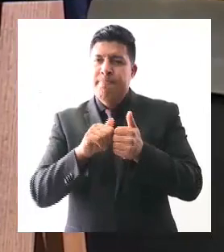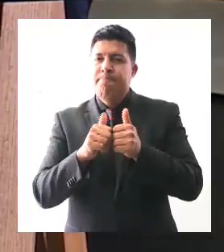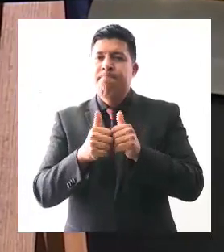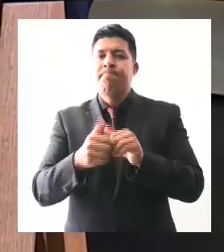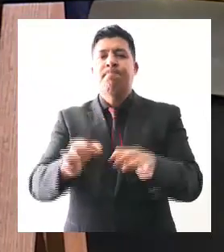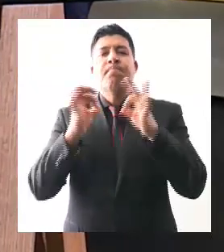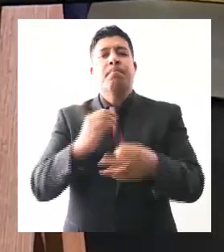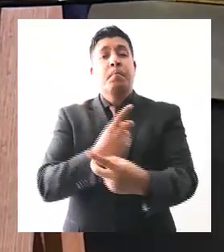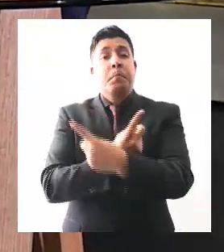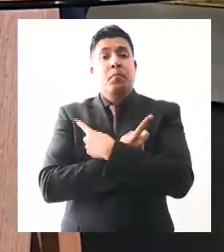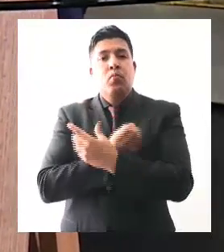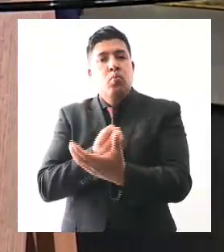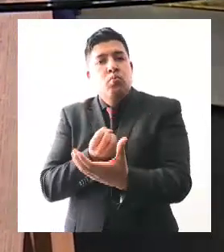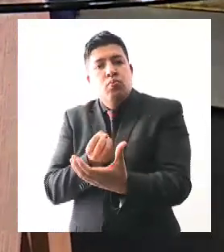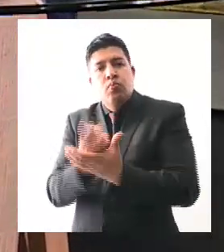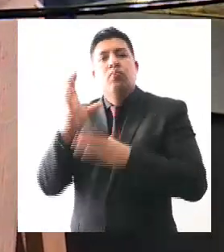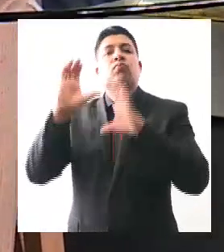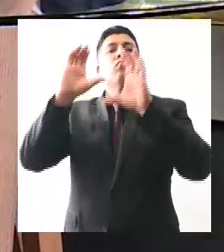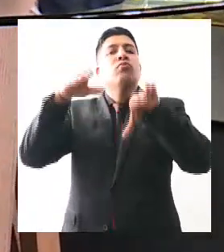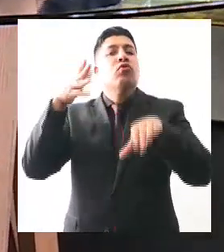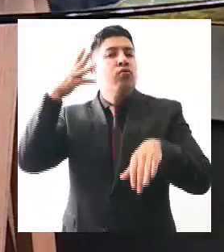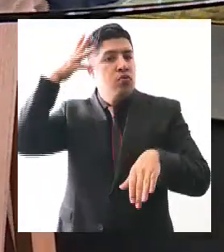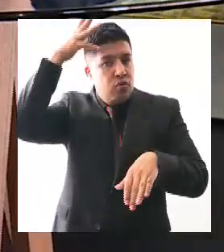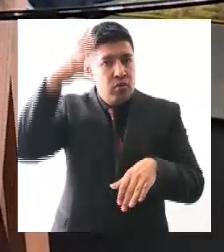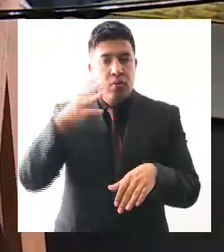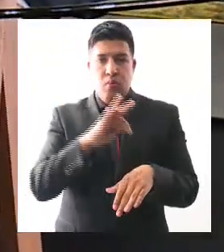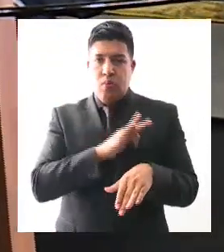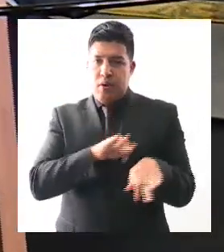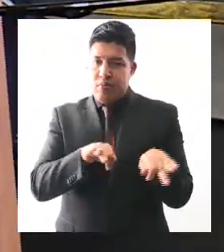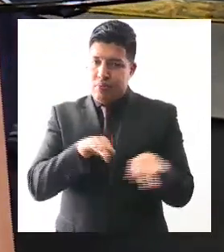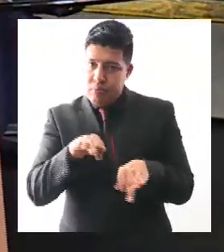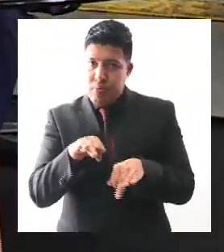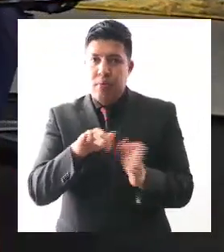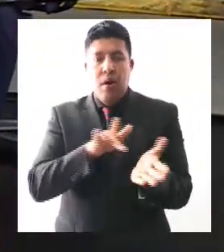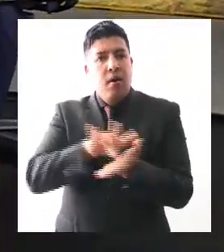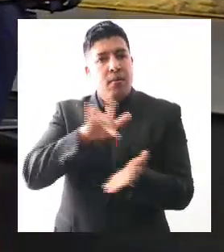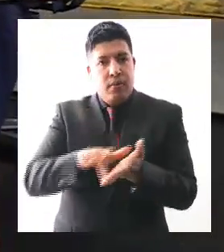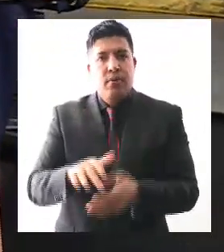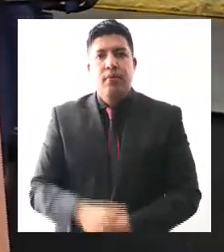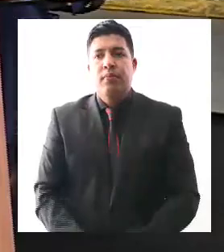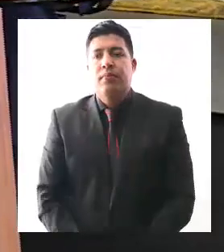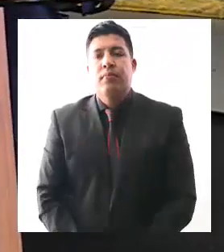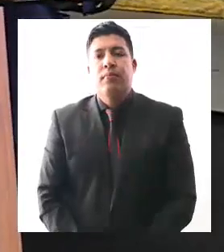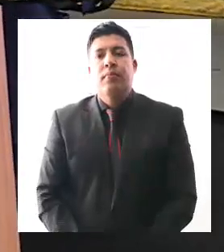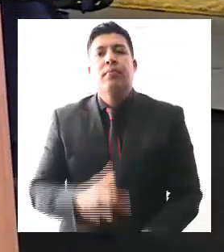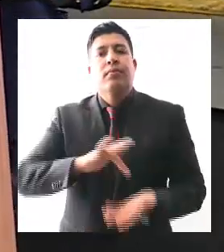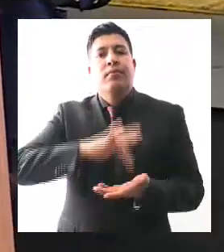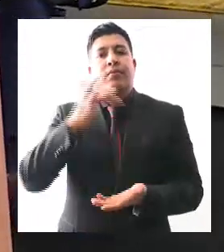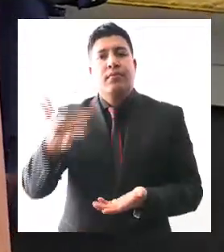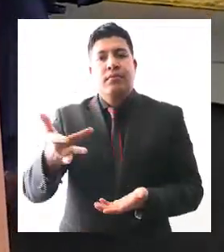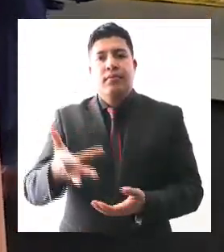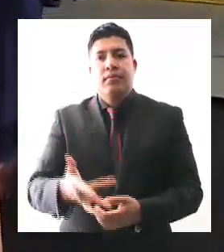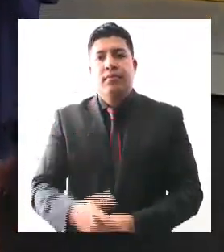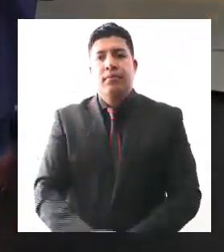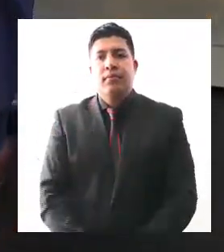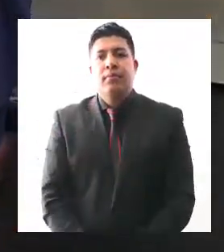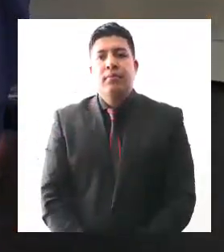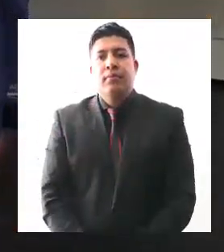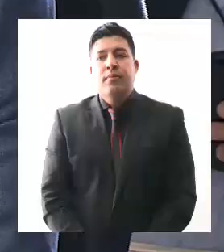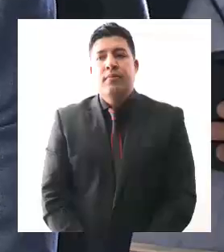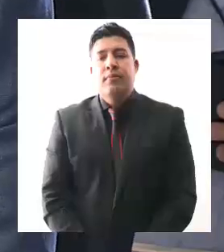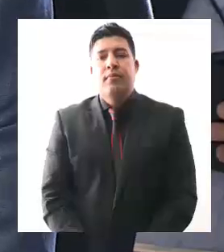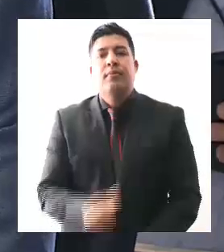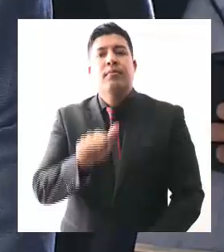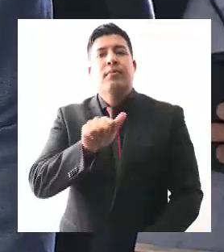y que puede salir sin duda a ser un personaje, una persona productiva en su sociedad. Muy bien, gracias. La siguiente